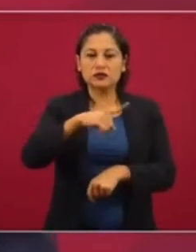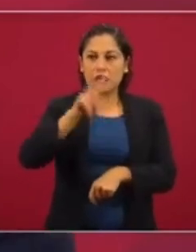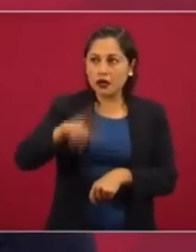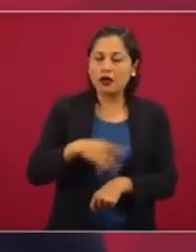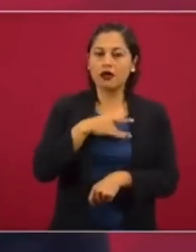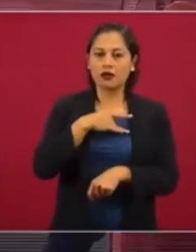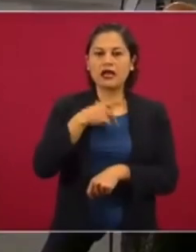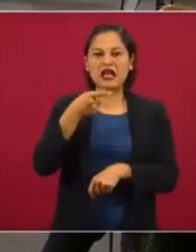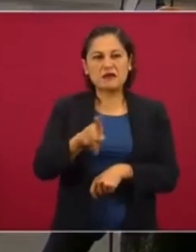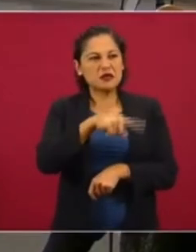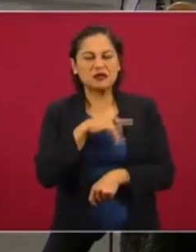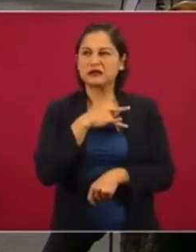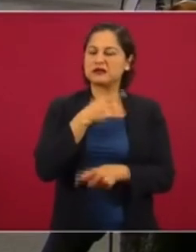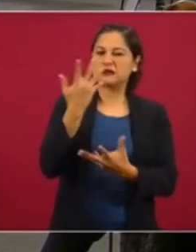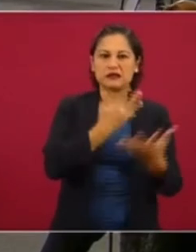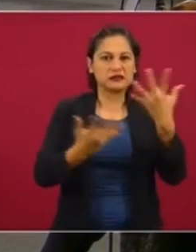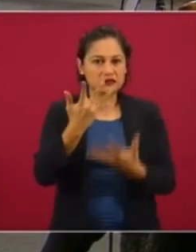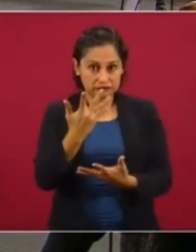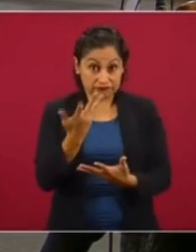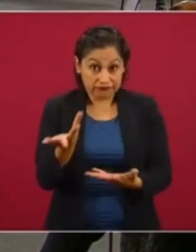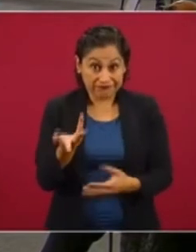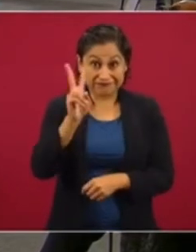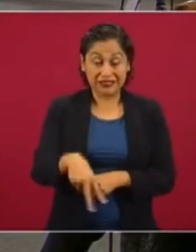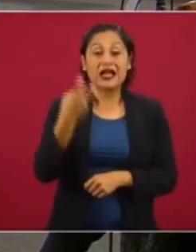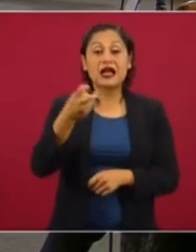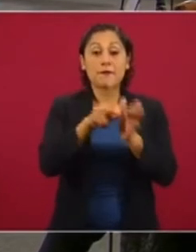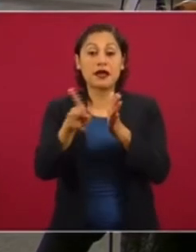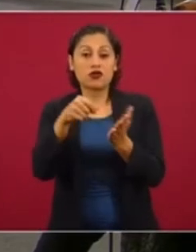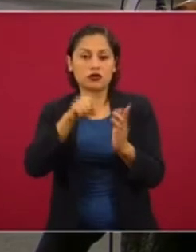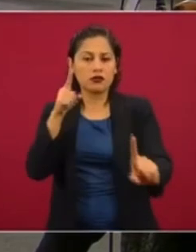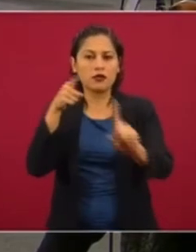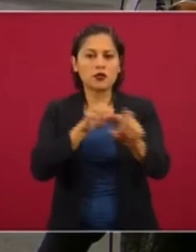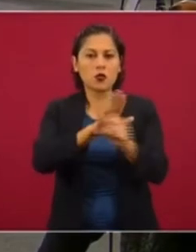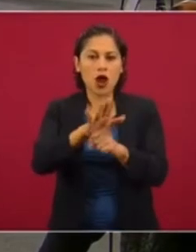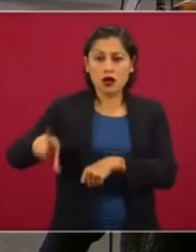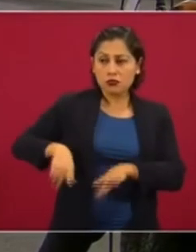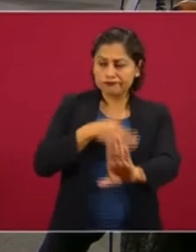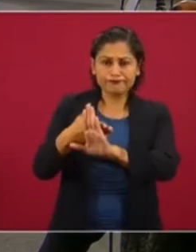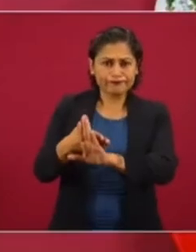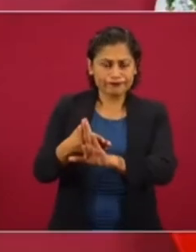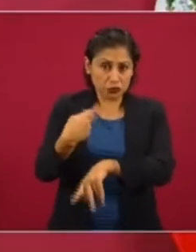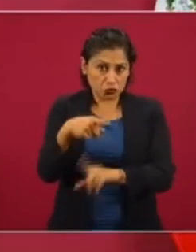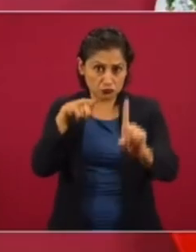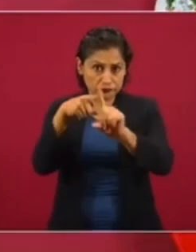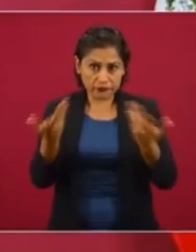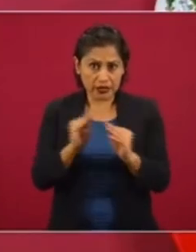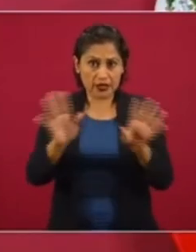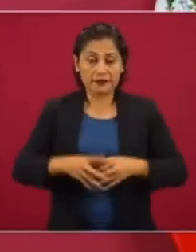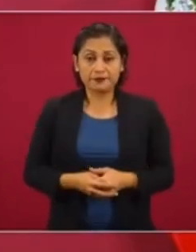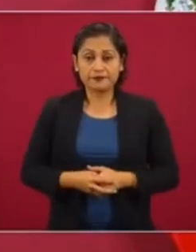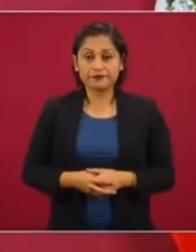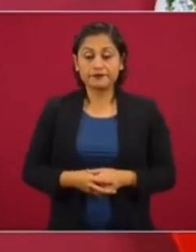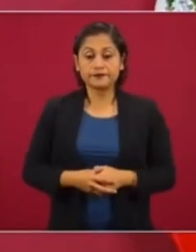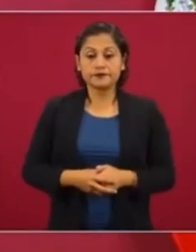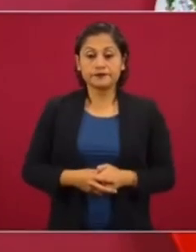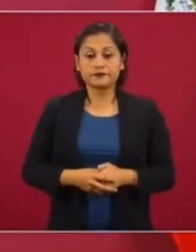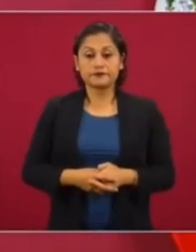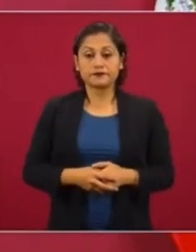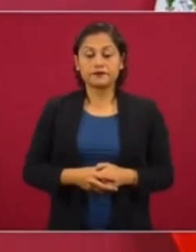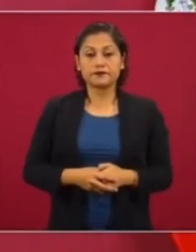El periódico está dedicado a atacar al gobierno. Y también